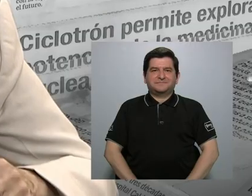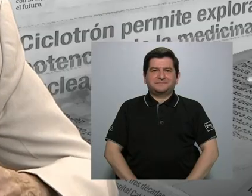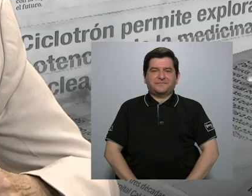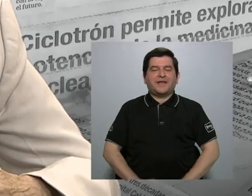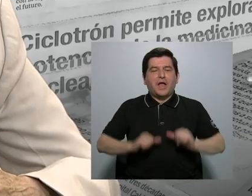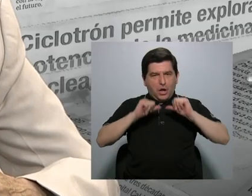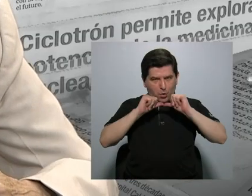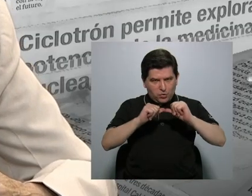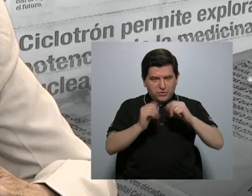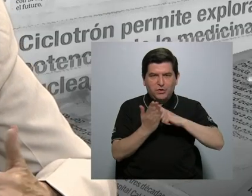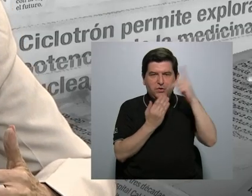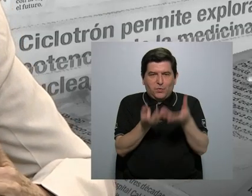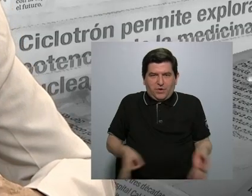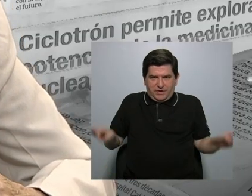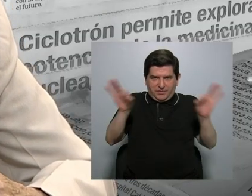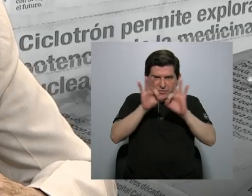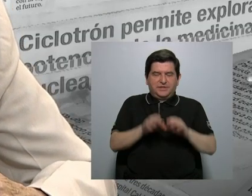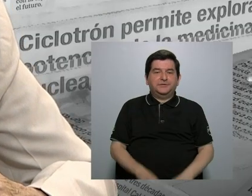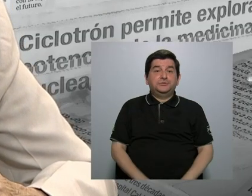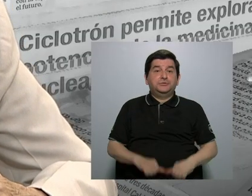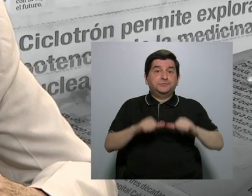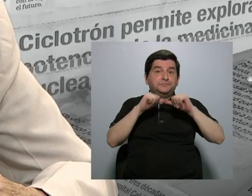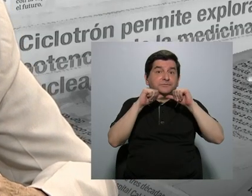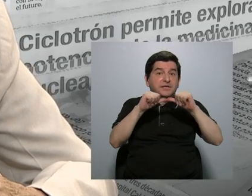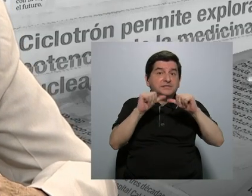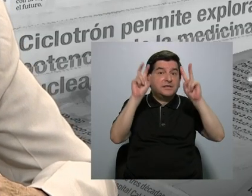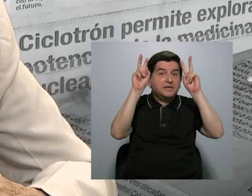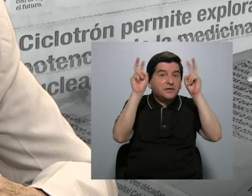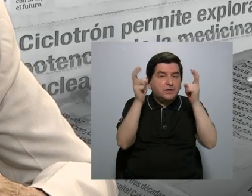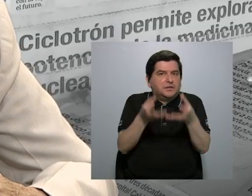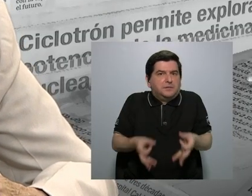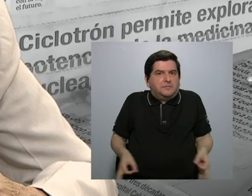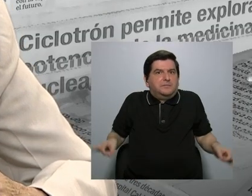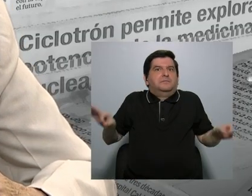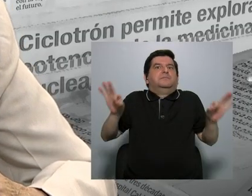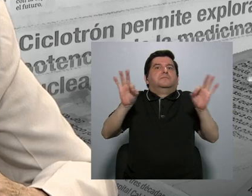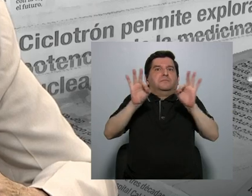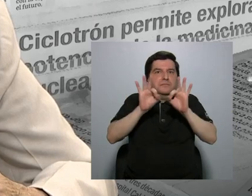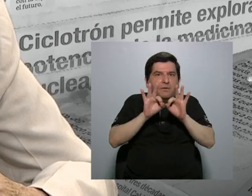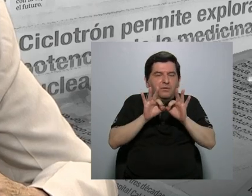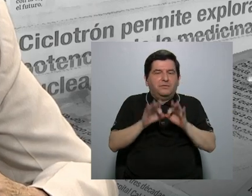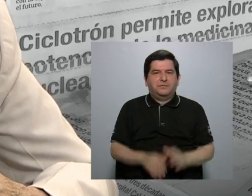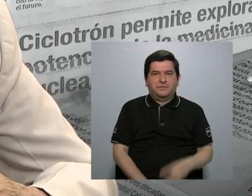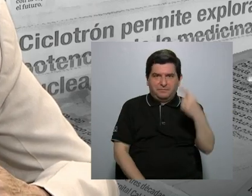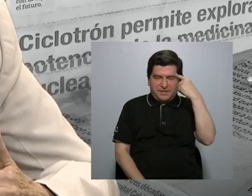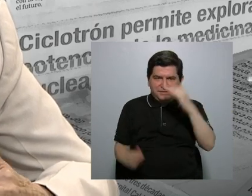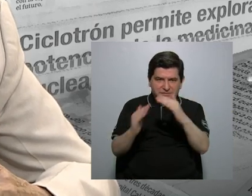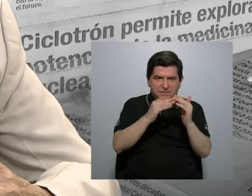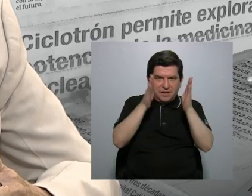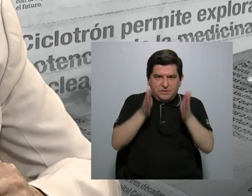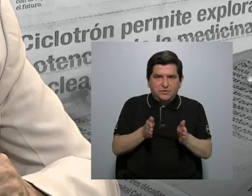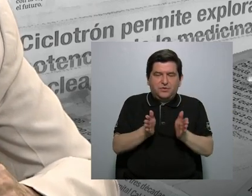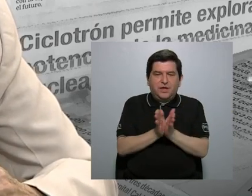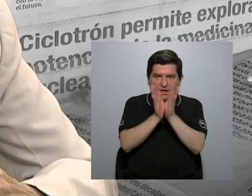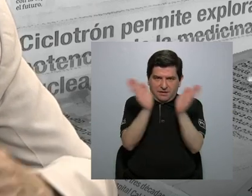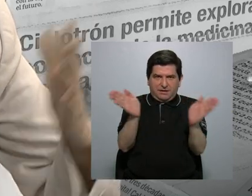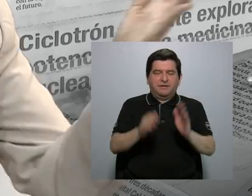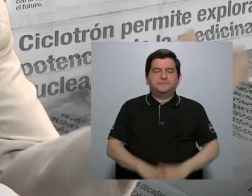Regresamos con lo que importa y seguimos con este tema importantísimo para la ciudadanía en general.